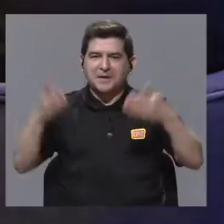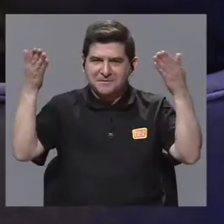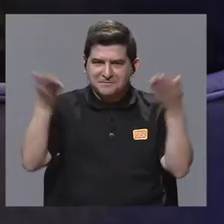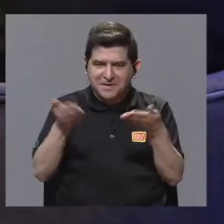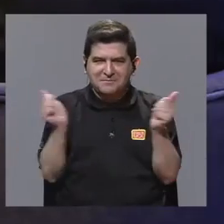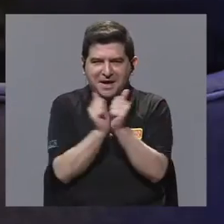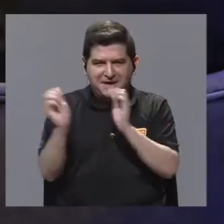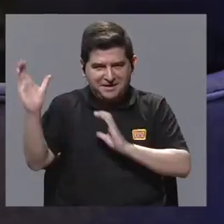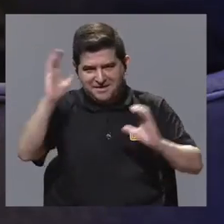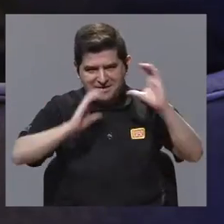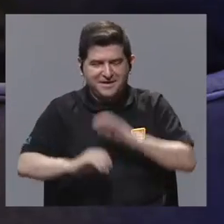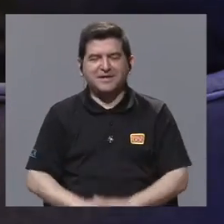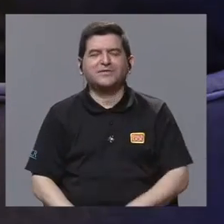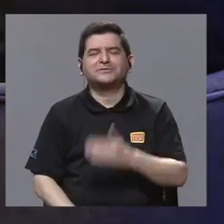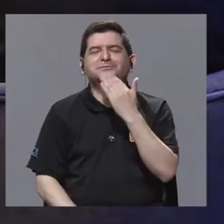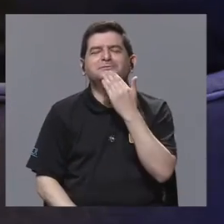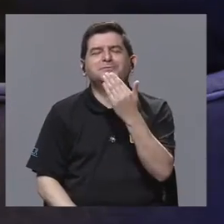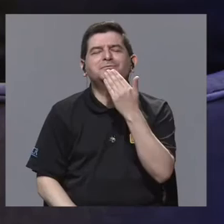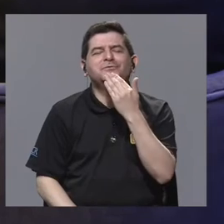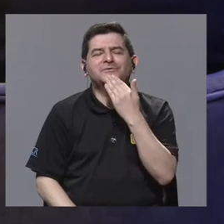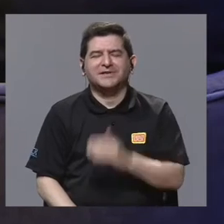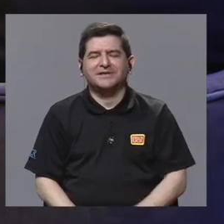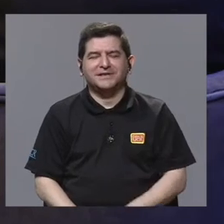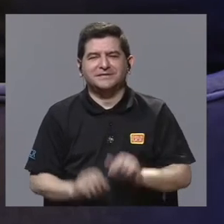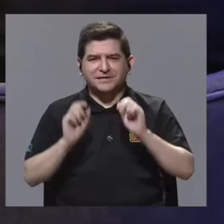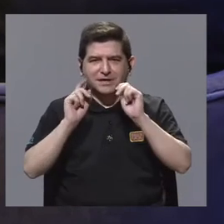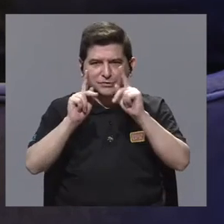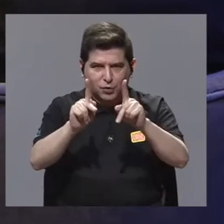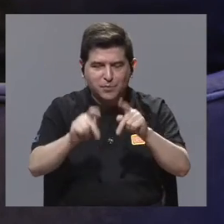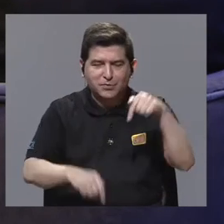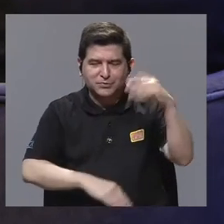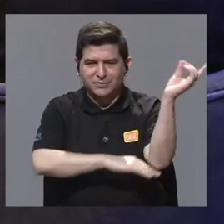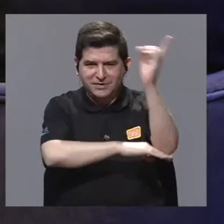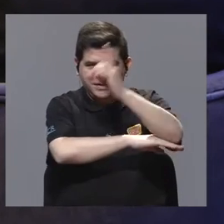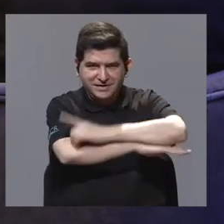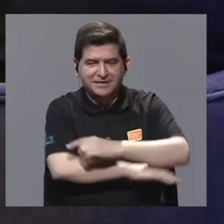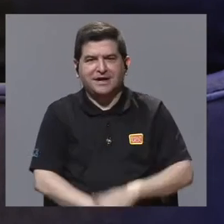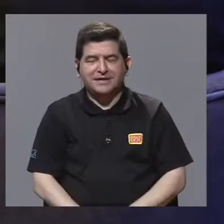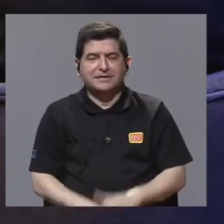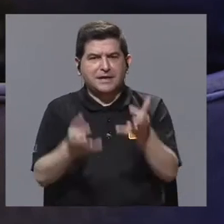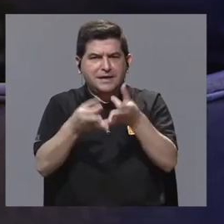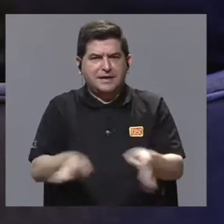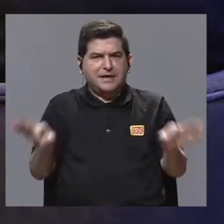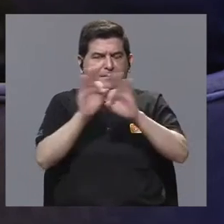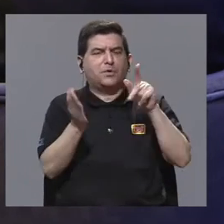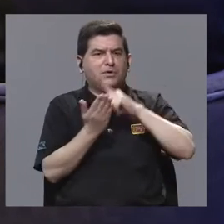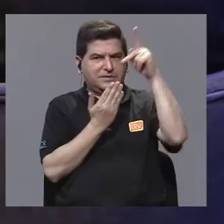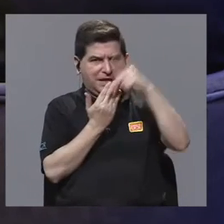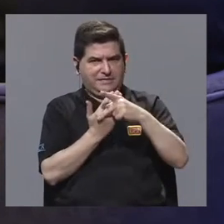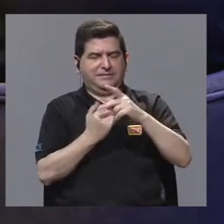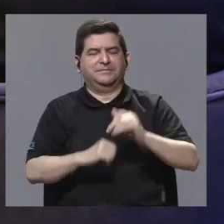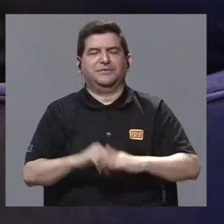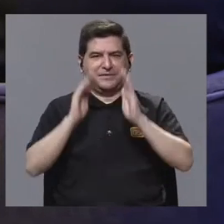Bienvenidos a Conciencia. Les agradecemos mucho el espacio que han generado el día de hoy para hacer este importante programa.